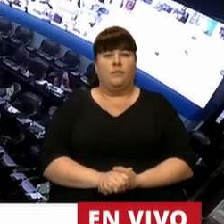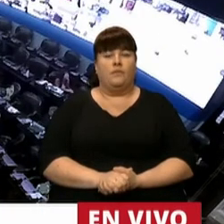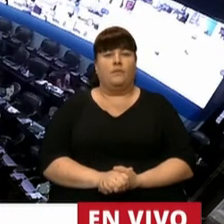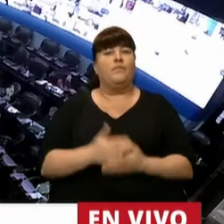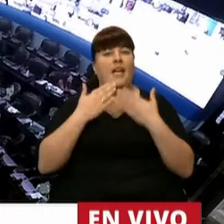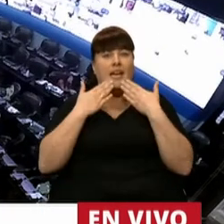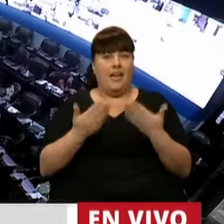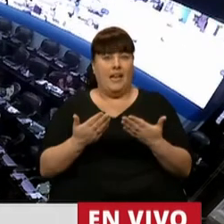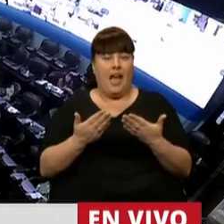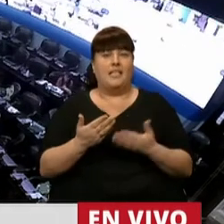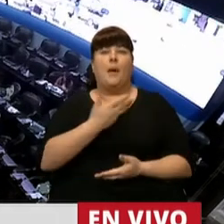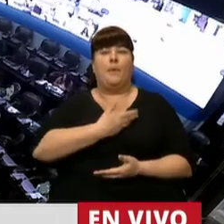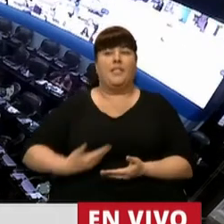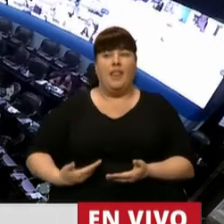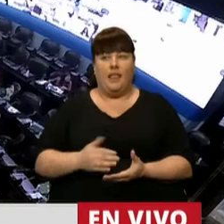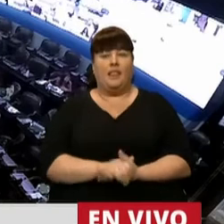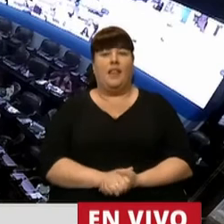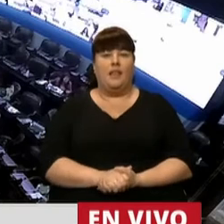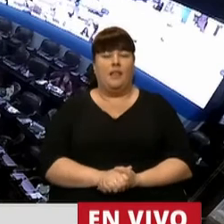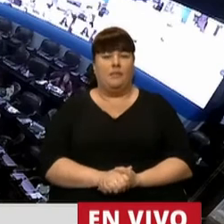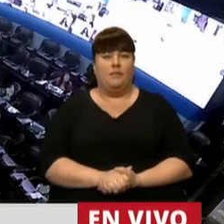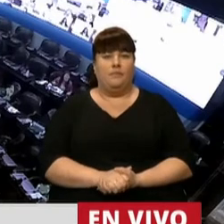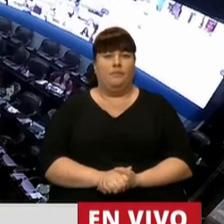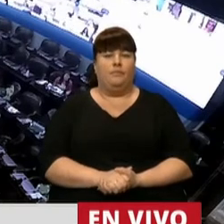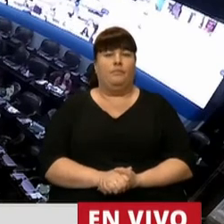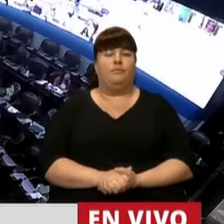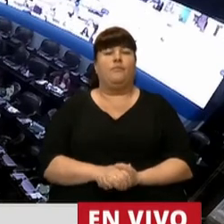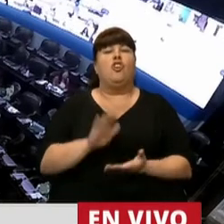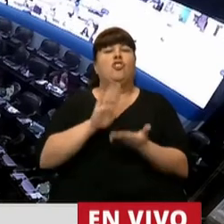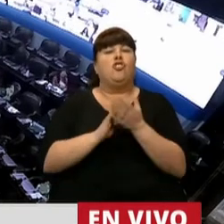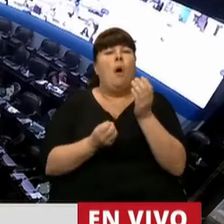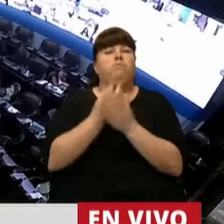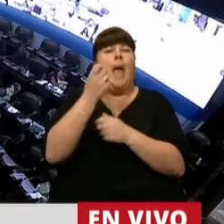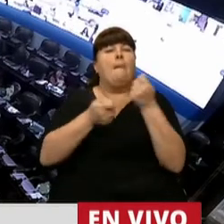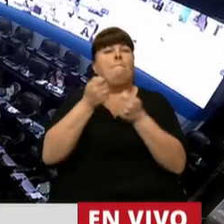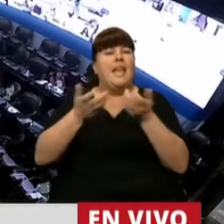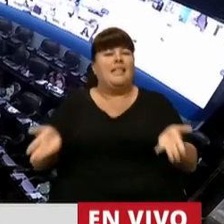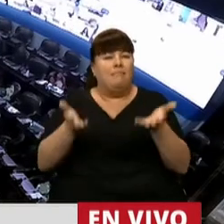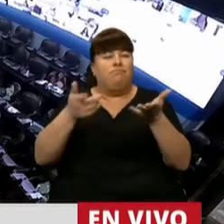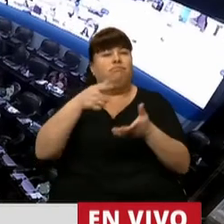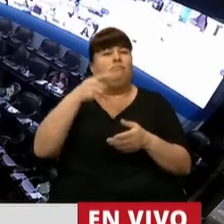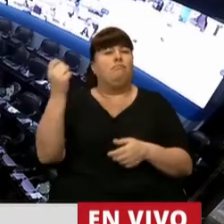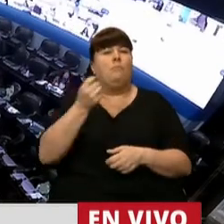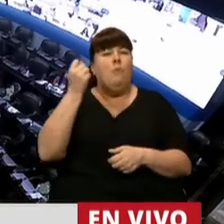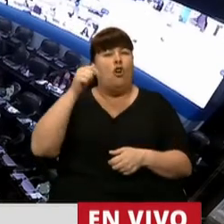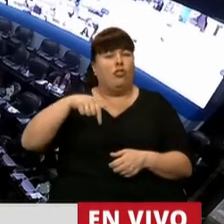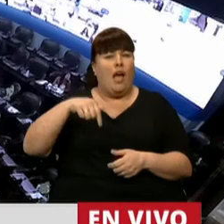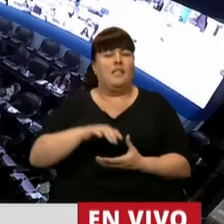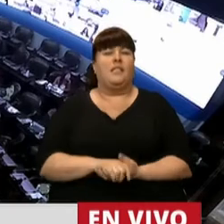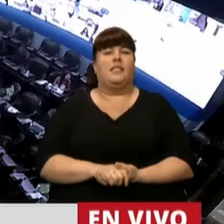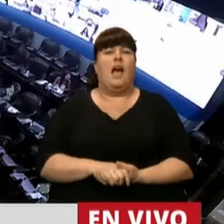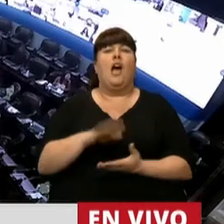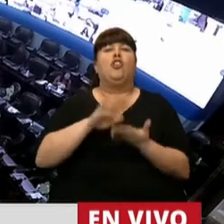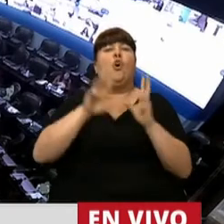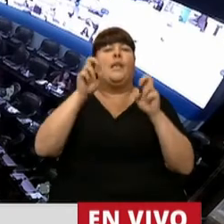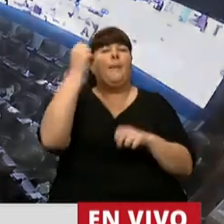Gracias, señor presidente. La economía del conocimiento tiene una enorme importancia actual en